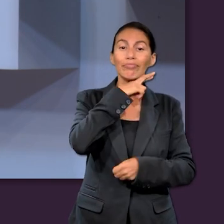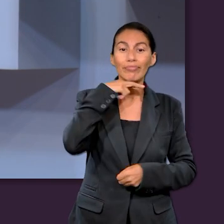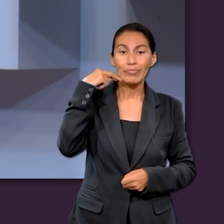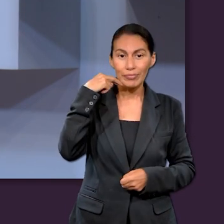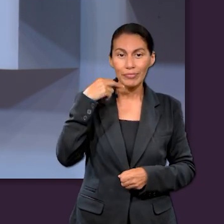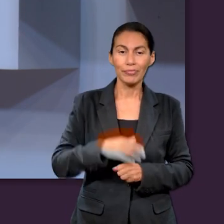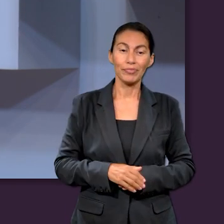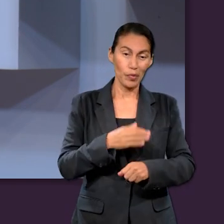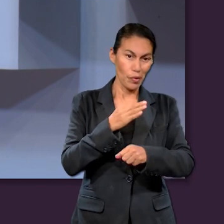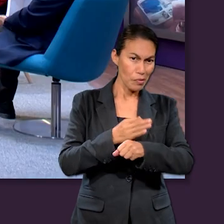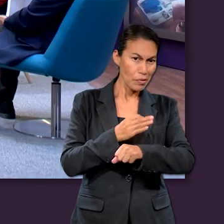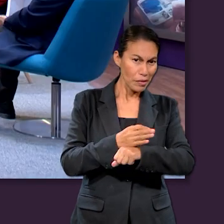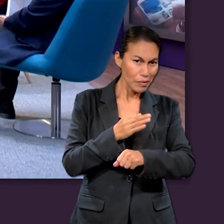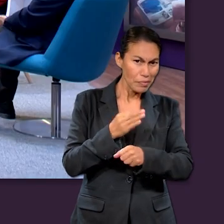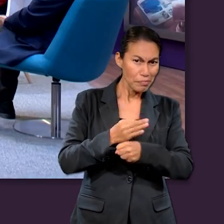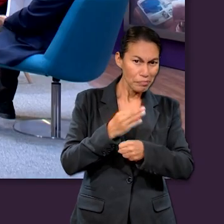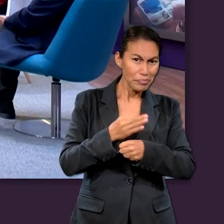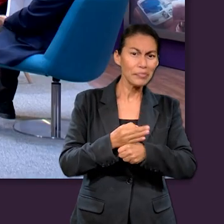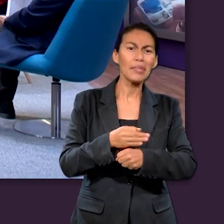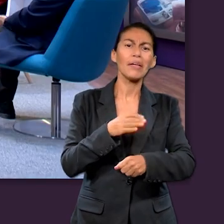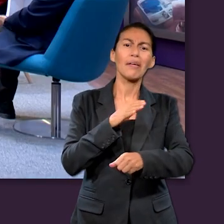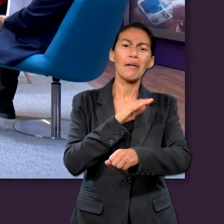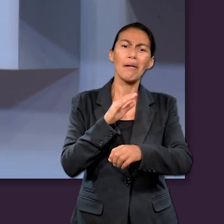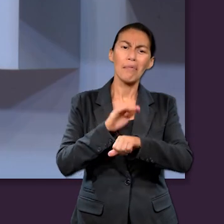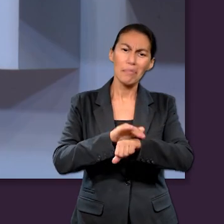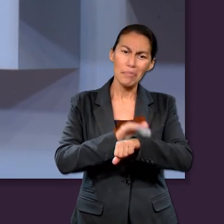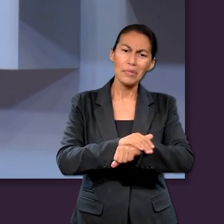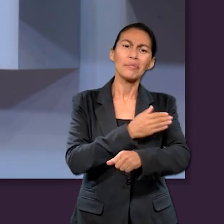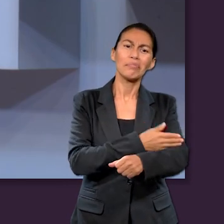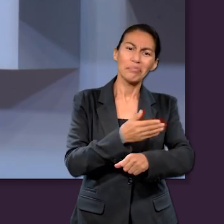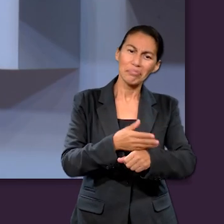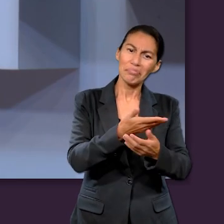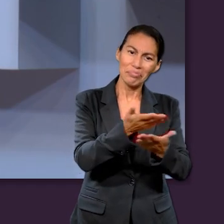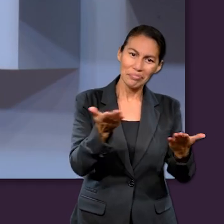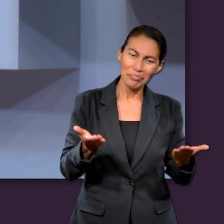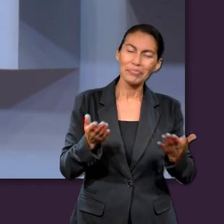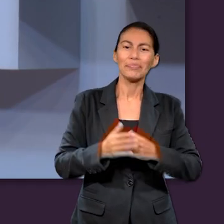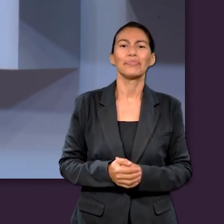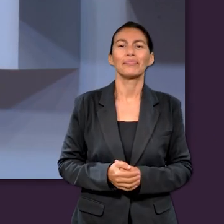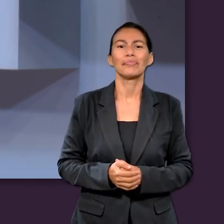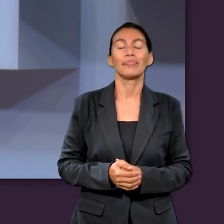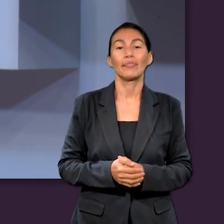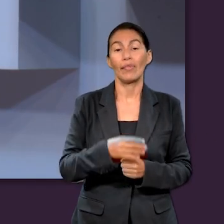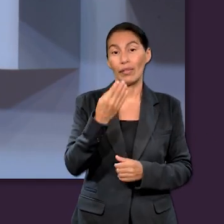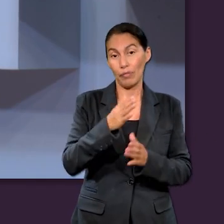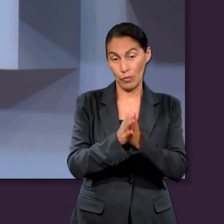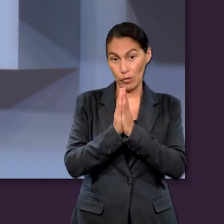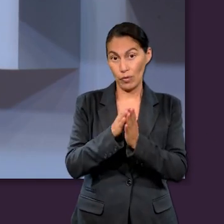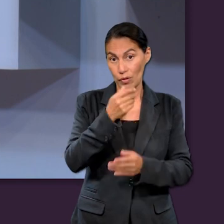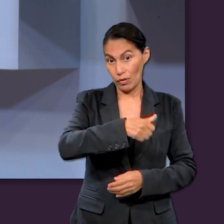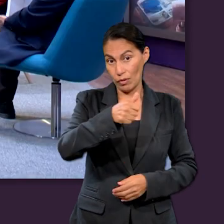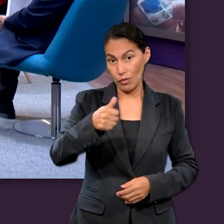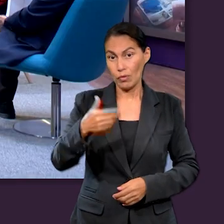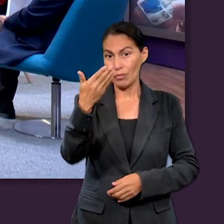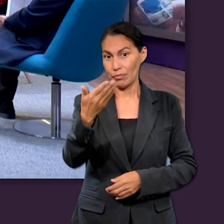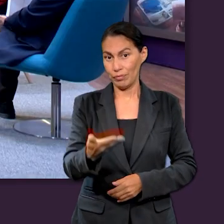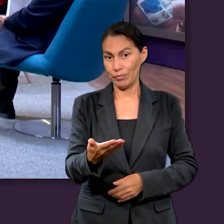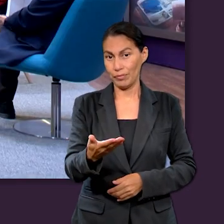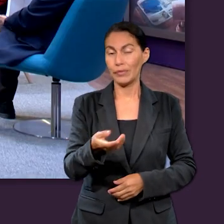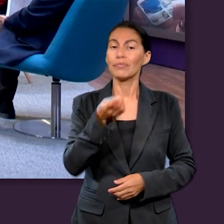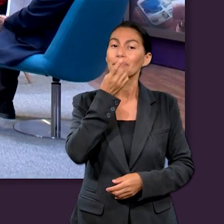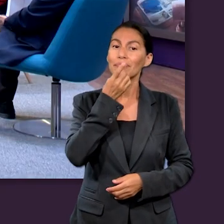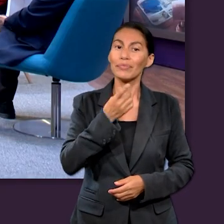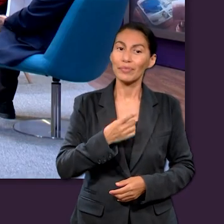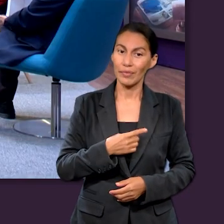acompañan varios amigos, varios compañeros. Y vamos a irnos presentando y les voy a pedir también que respondan la siguiente